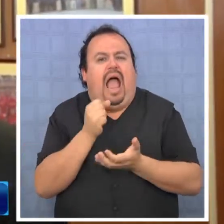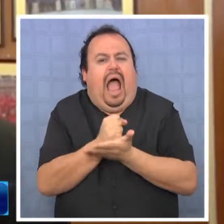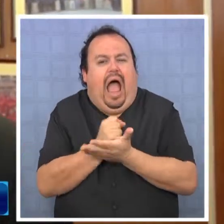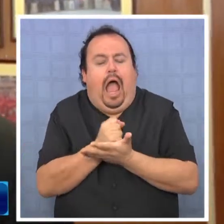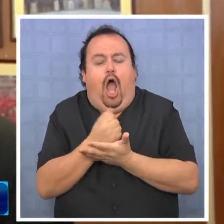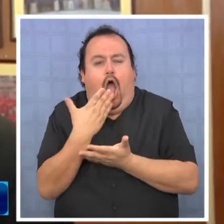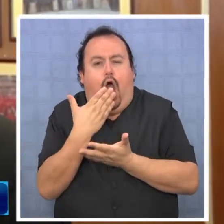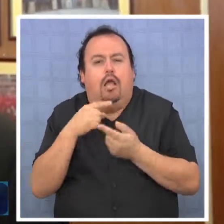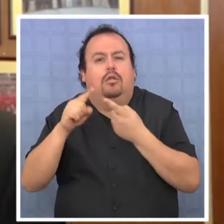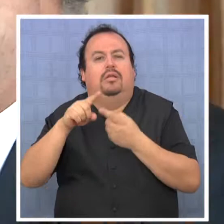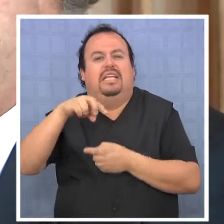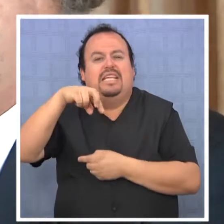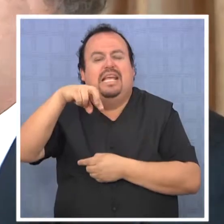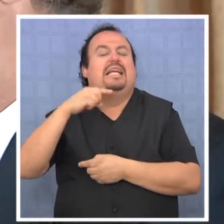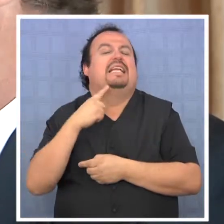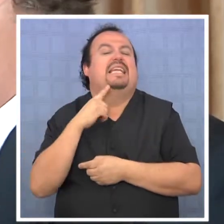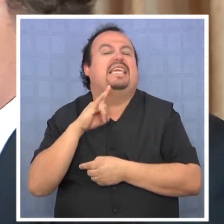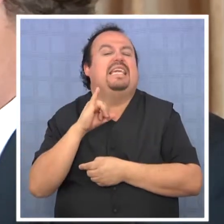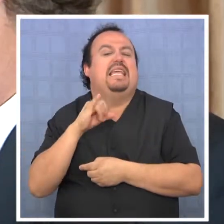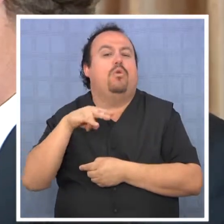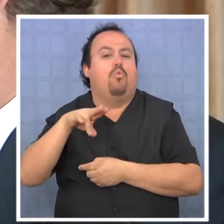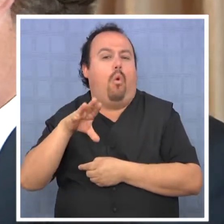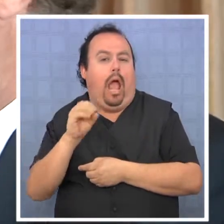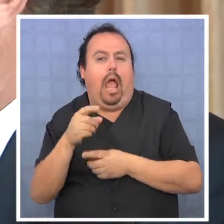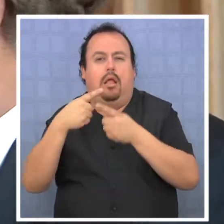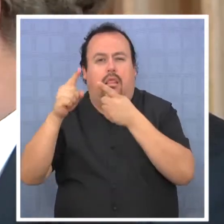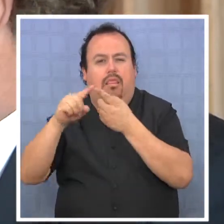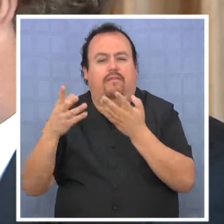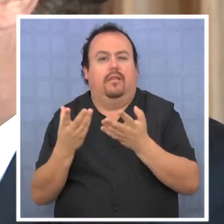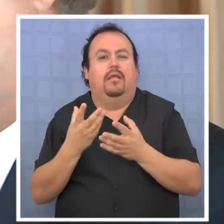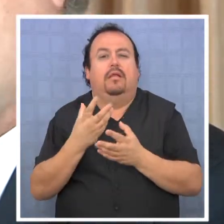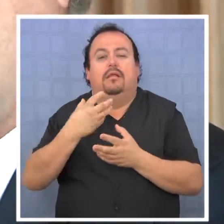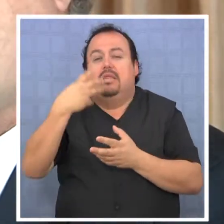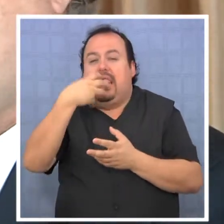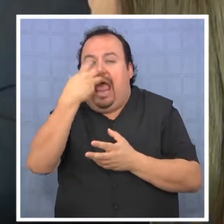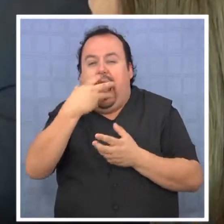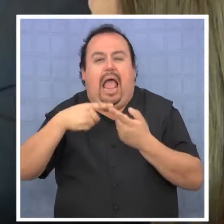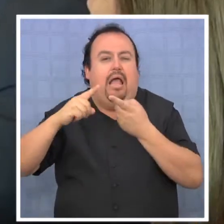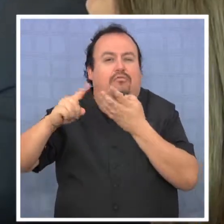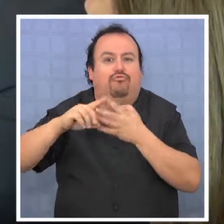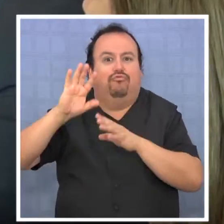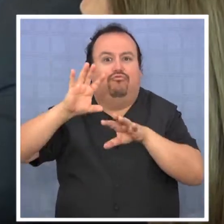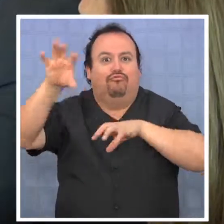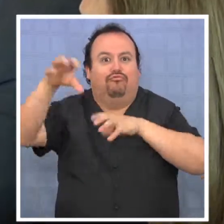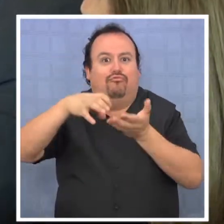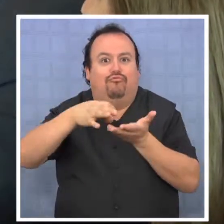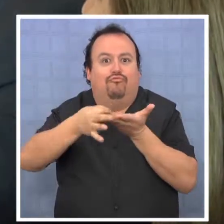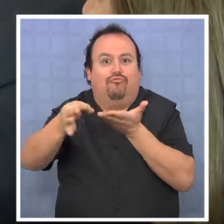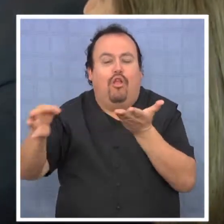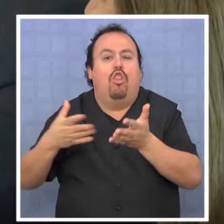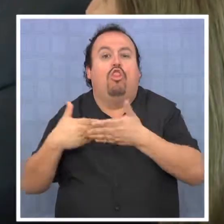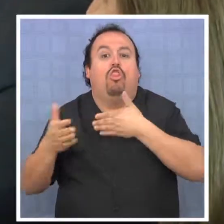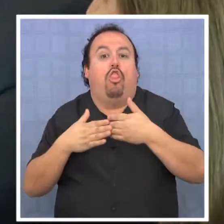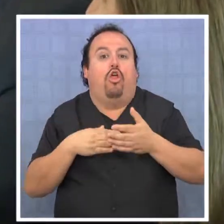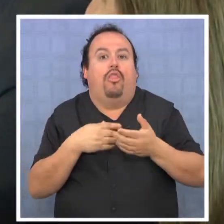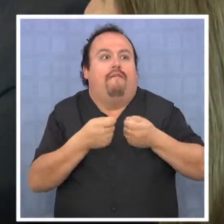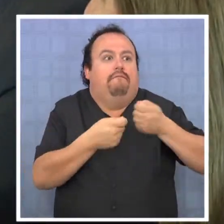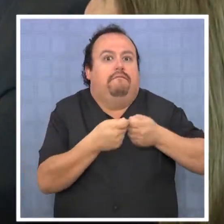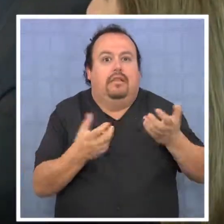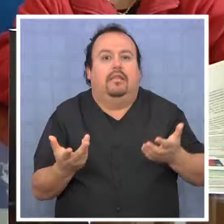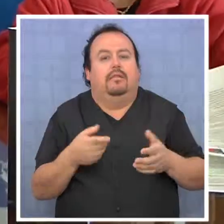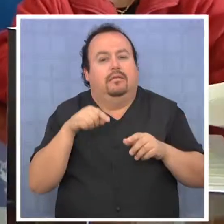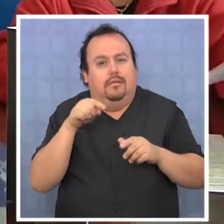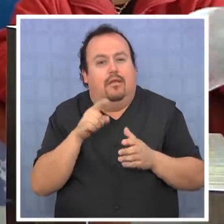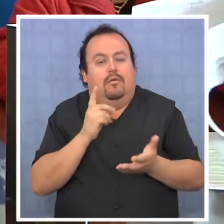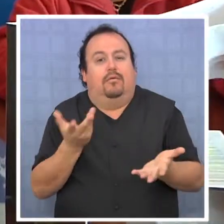tenemos la quinoa, tenemos productos que son cítricos en los oasis. Entonces, de repente están con el problema, ¿dónde lo vendo? Esta es la